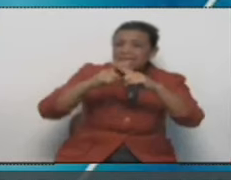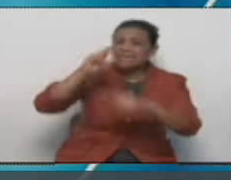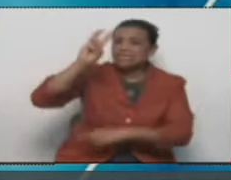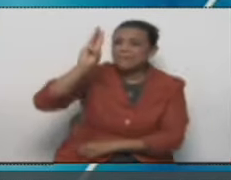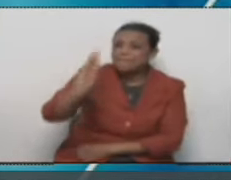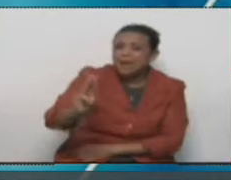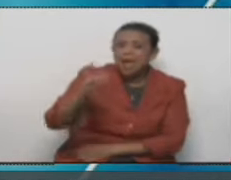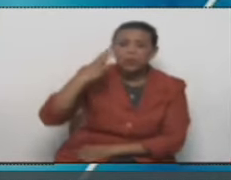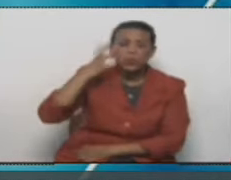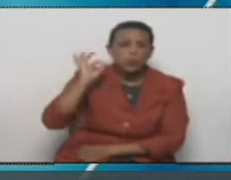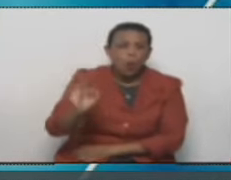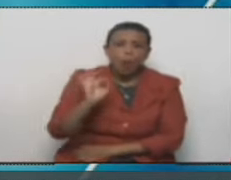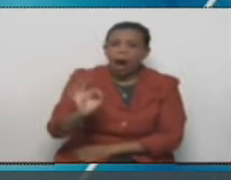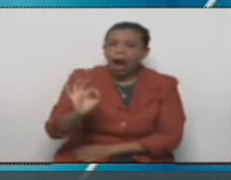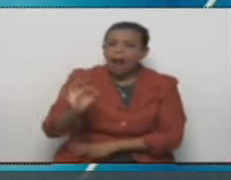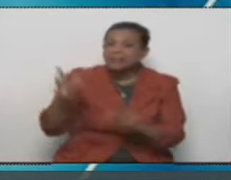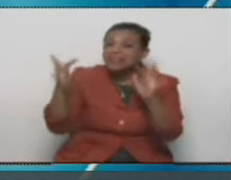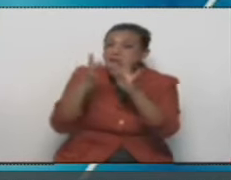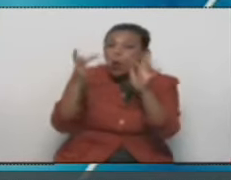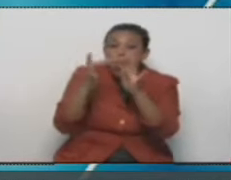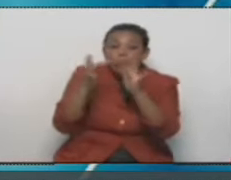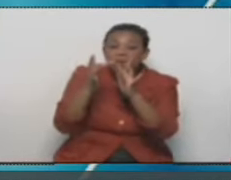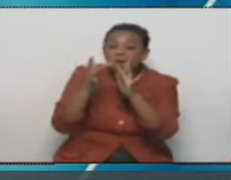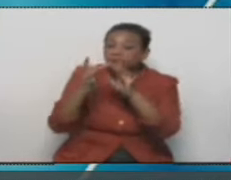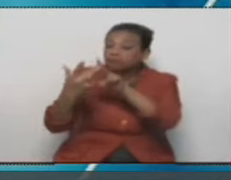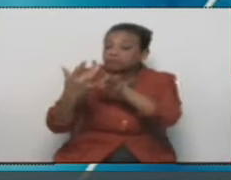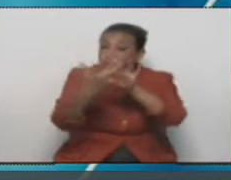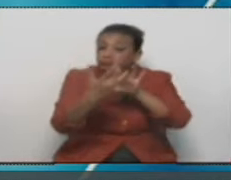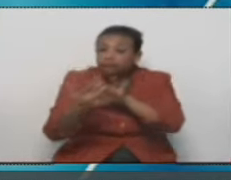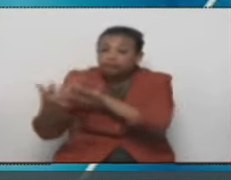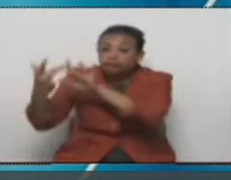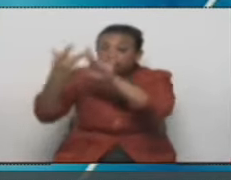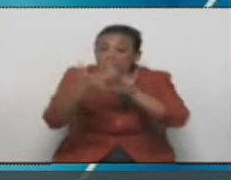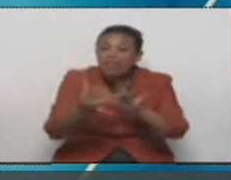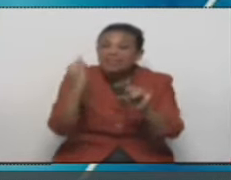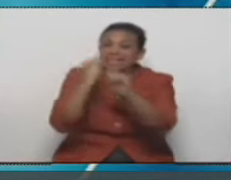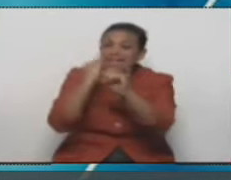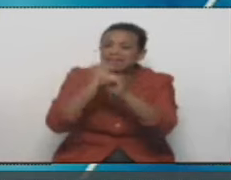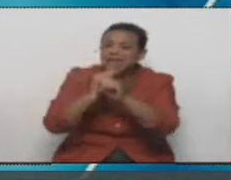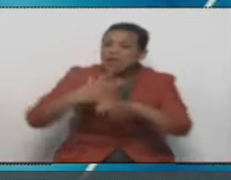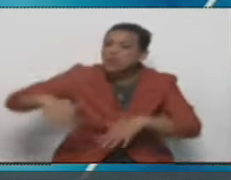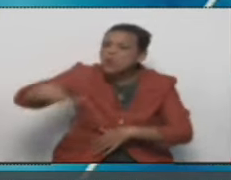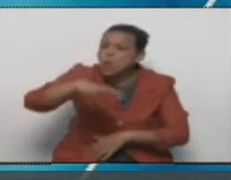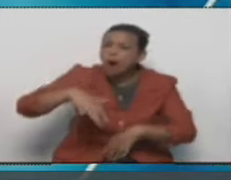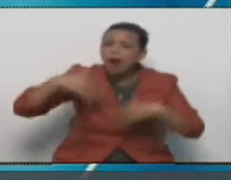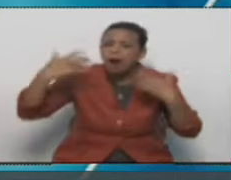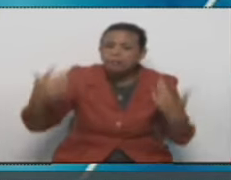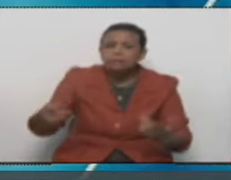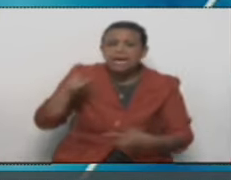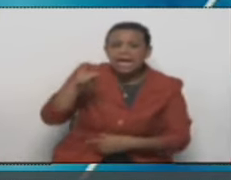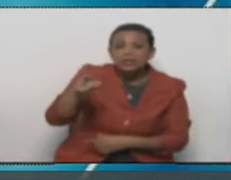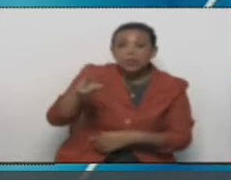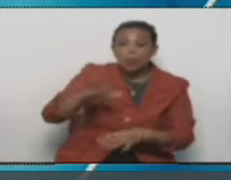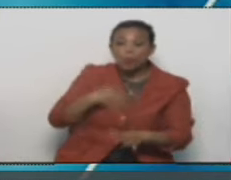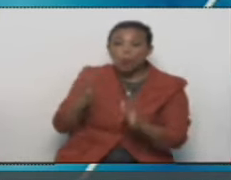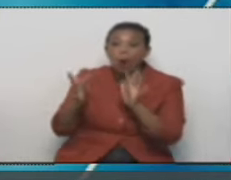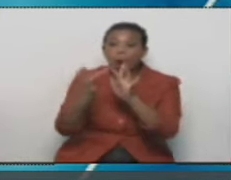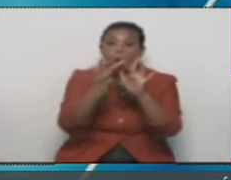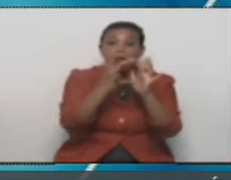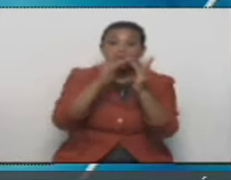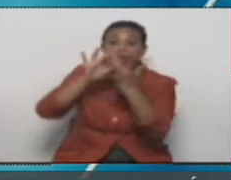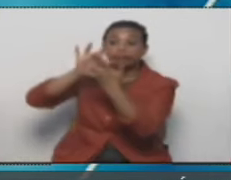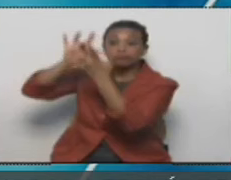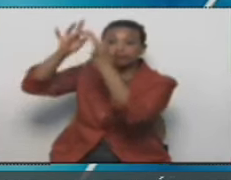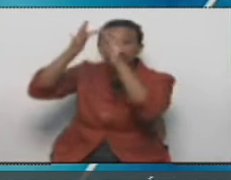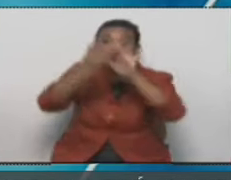proyecto. Este es un proyecto de interconexión, es un punto de interconexión de internet, donde ellos pueden interconectarse.